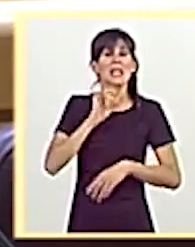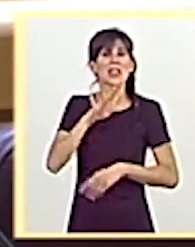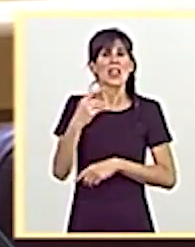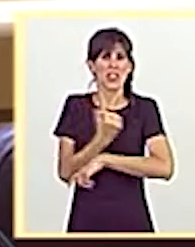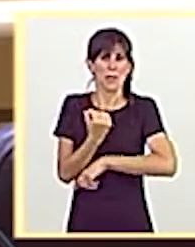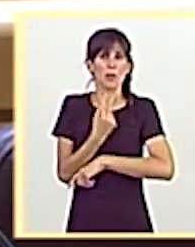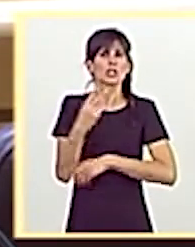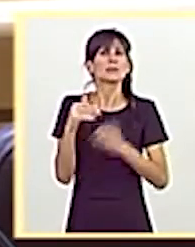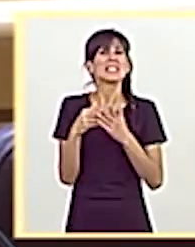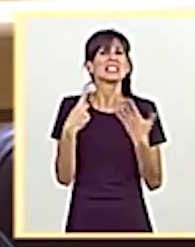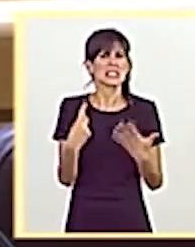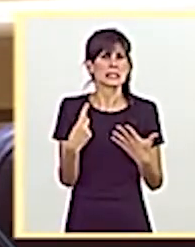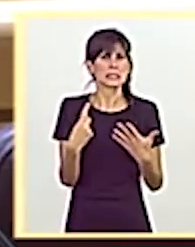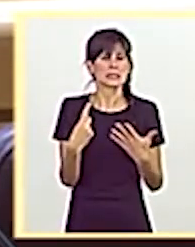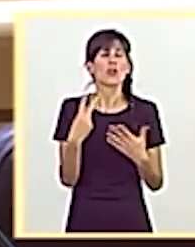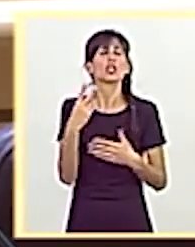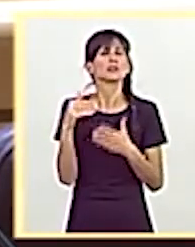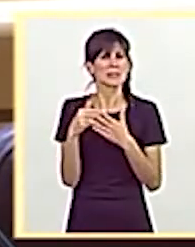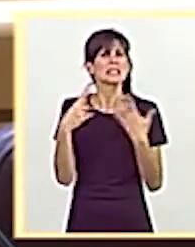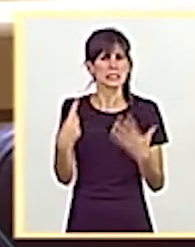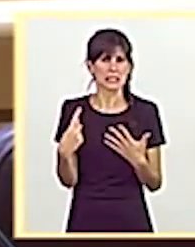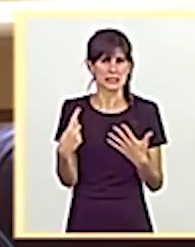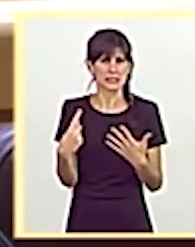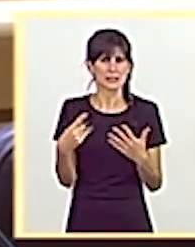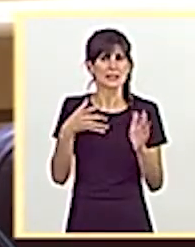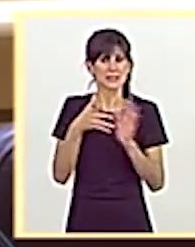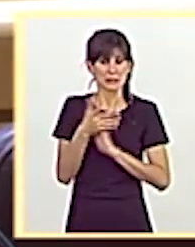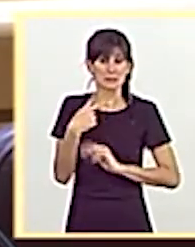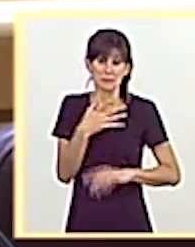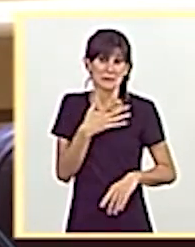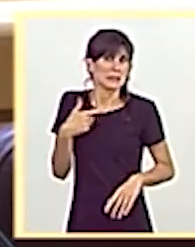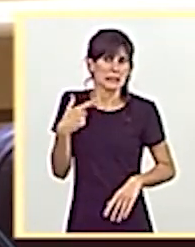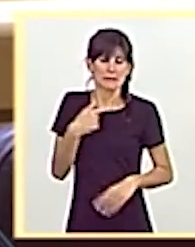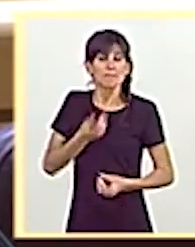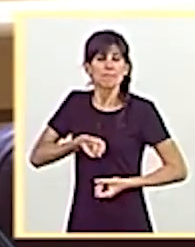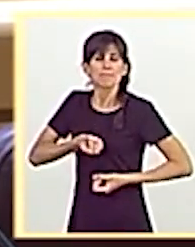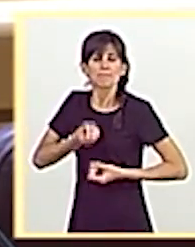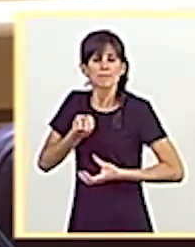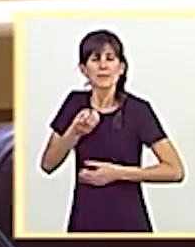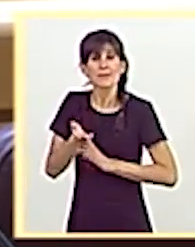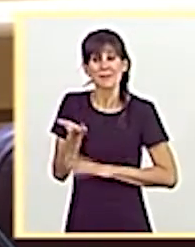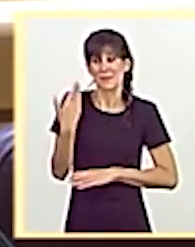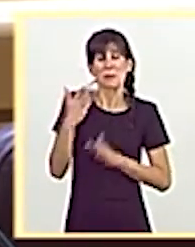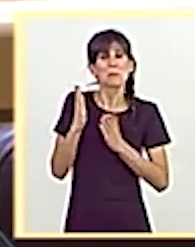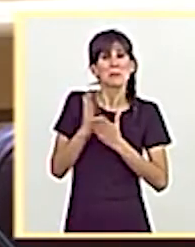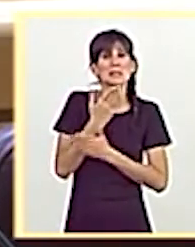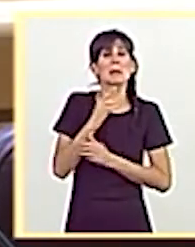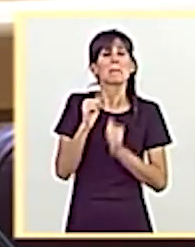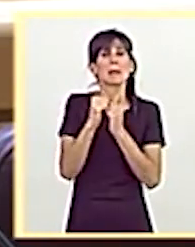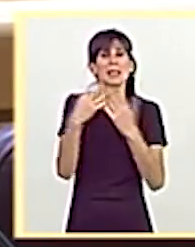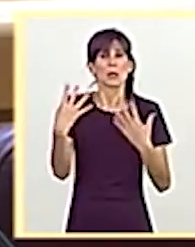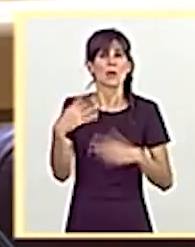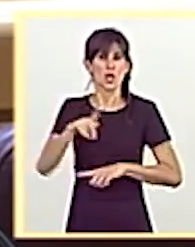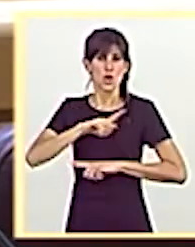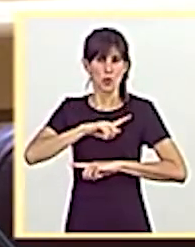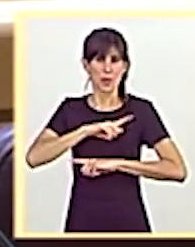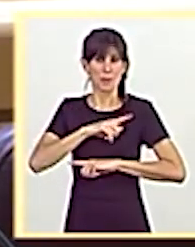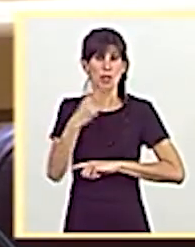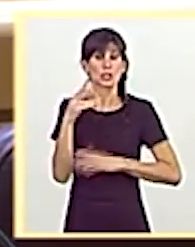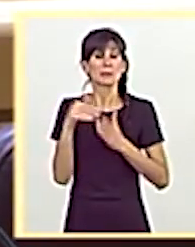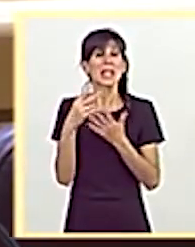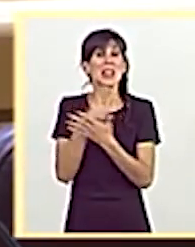del 2006. Sí, 2006. Asimismo, quiero informarle que el pasado 29 de noviembre del